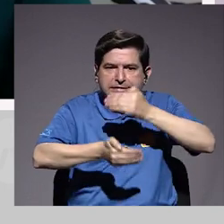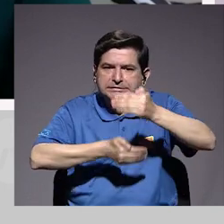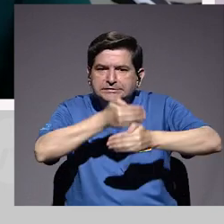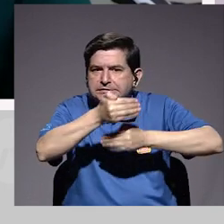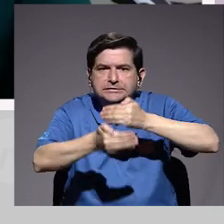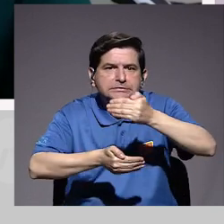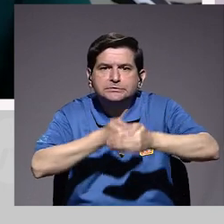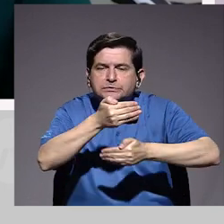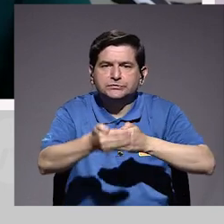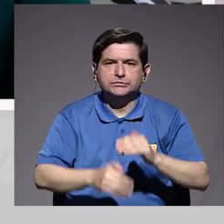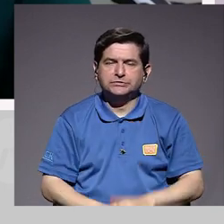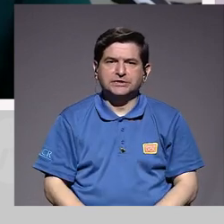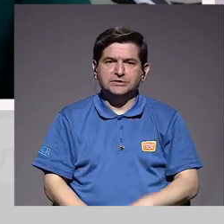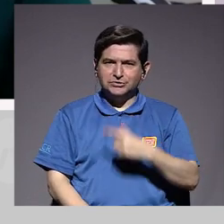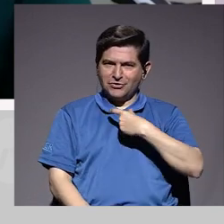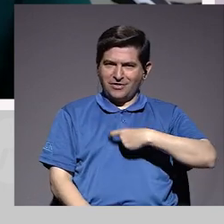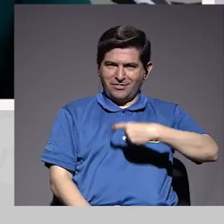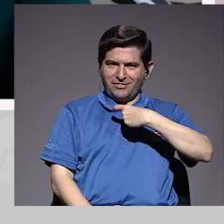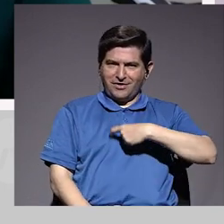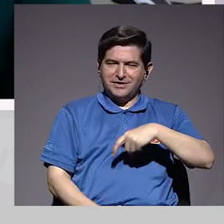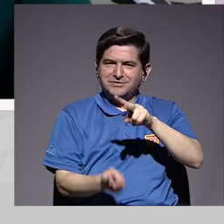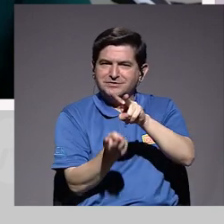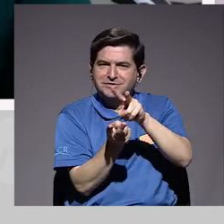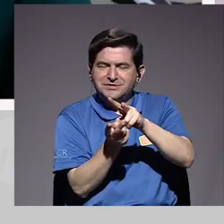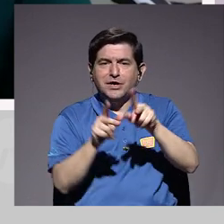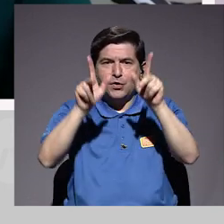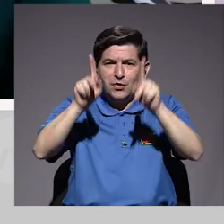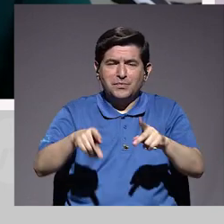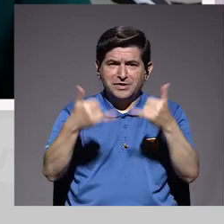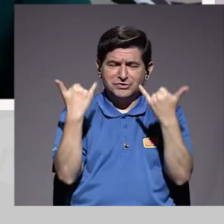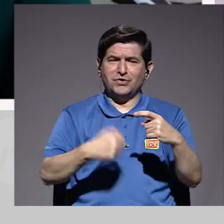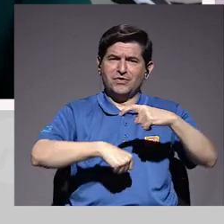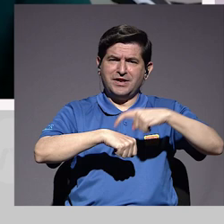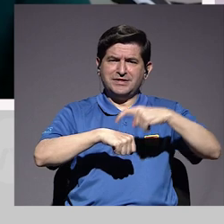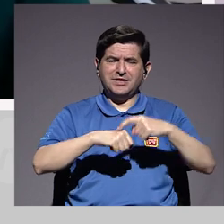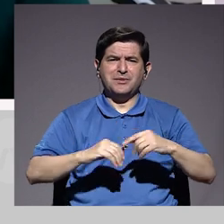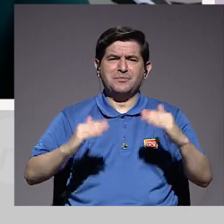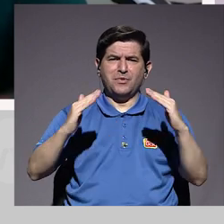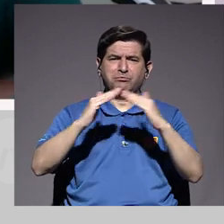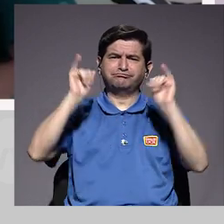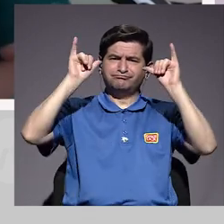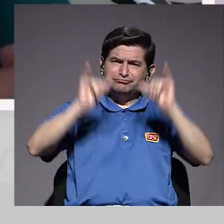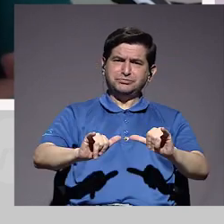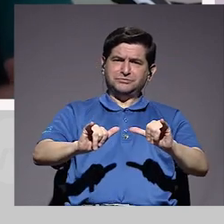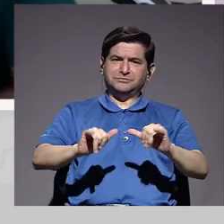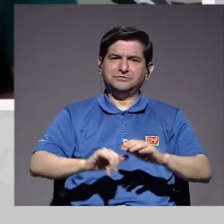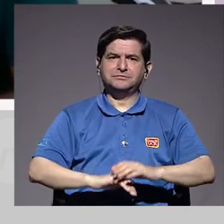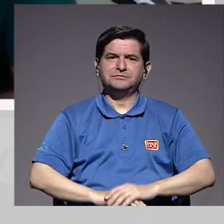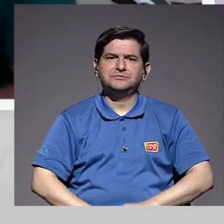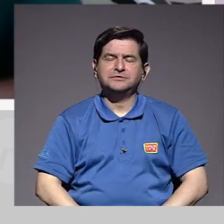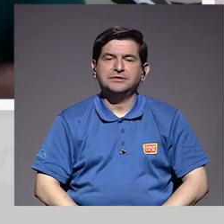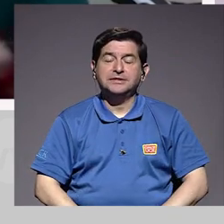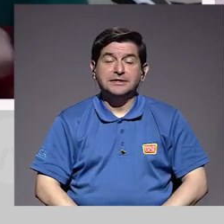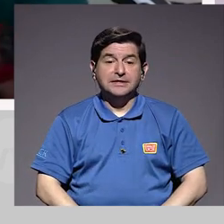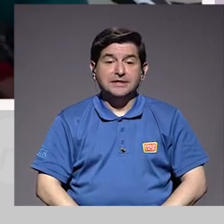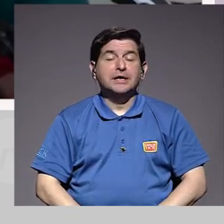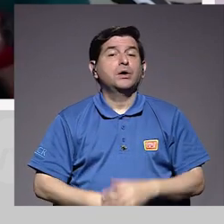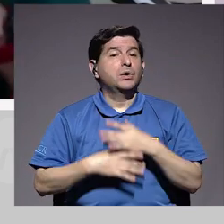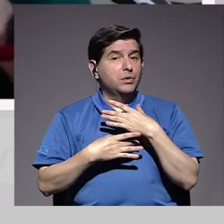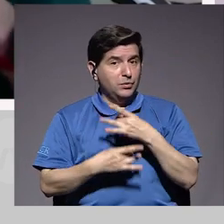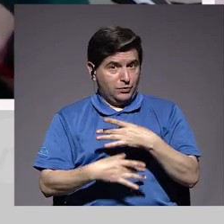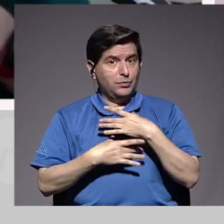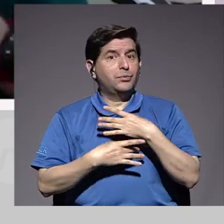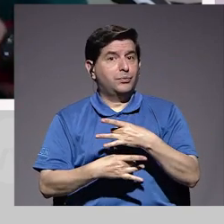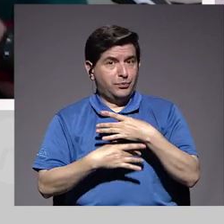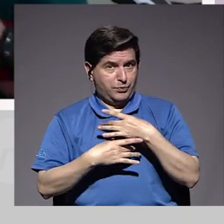deseo en las personas en estas épocas de confinamiento. Yo creo que resulta muy interesante, Gabriela, porque